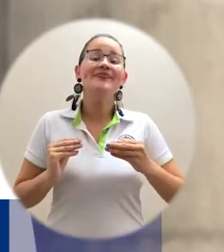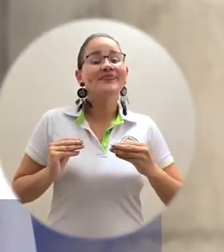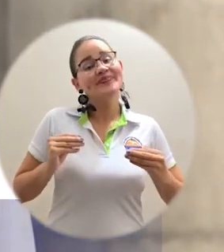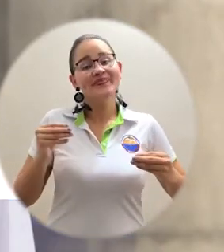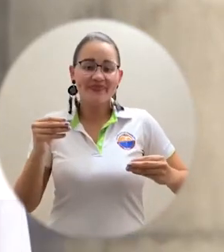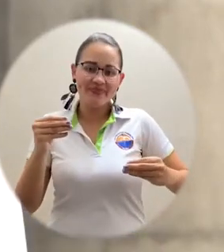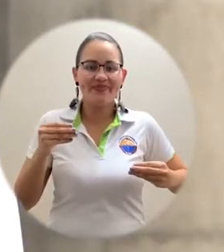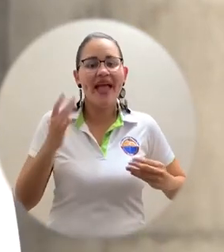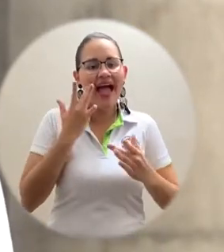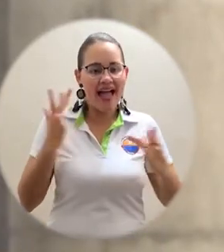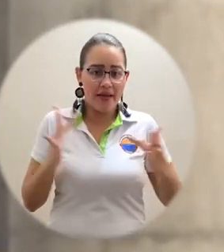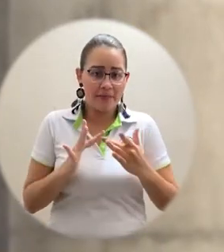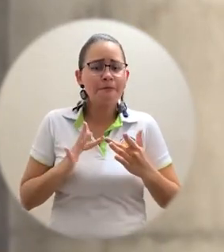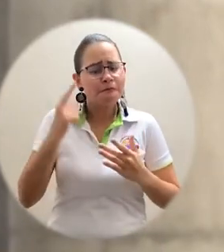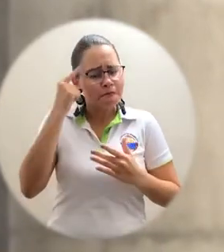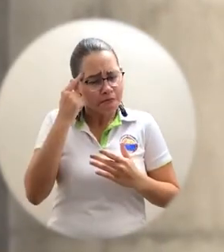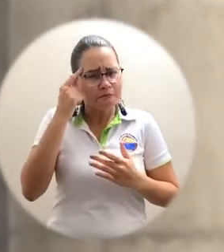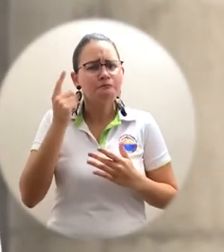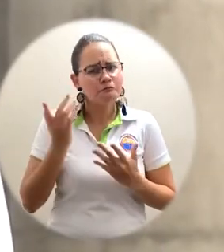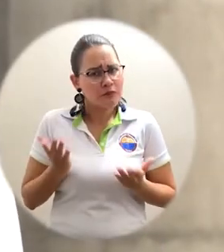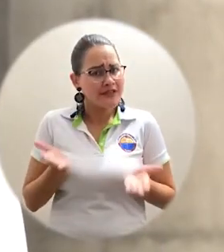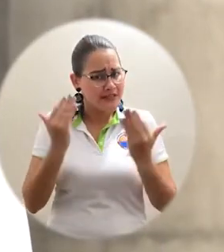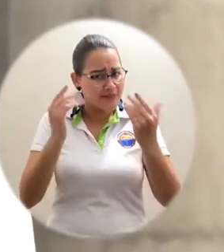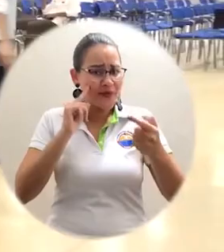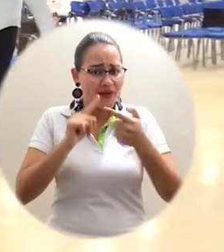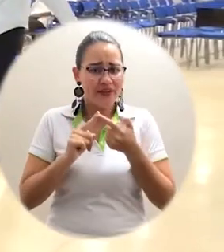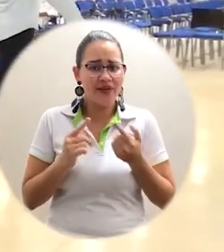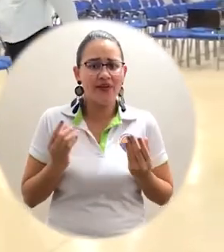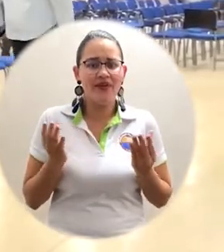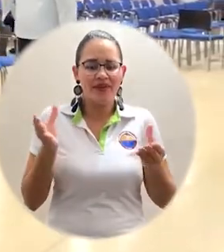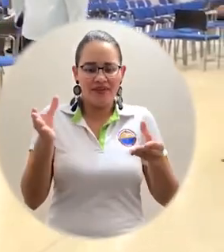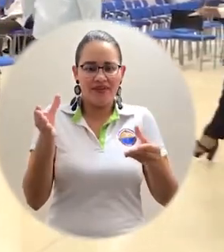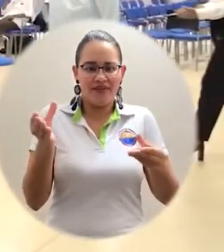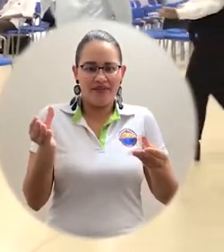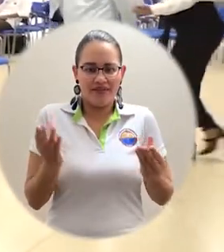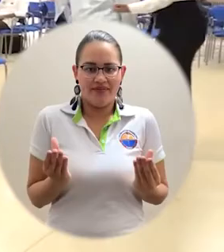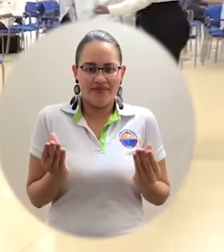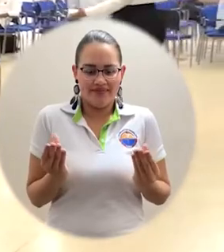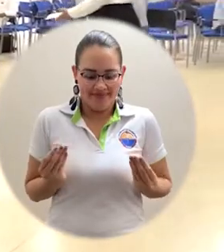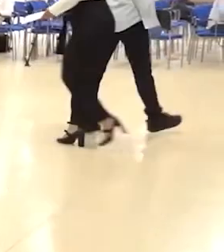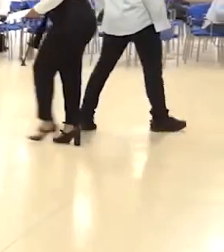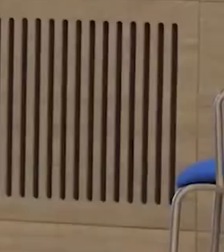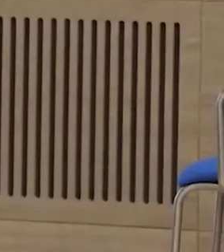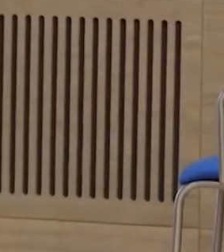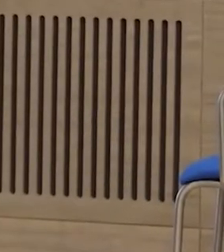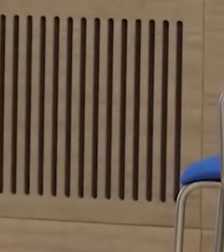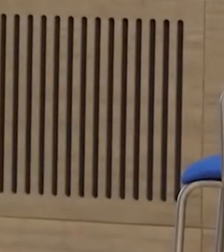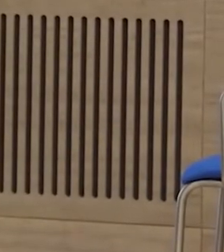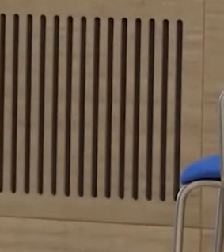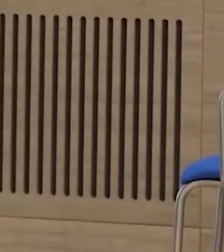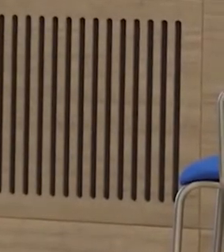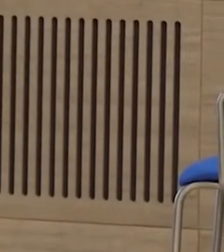pensamos en la manera más fácil que tenía el robot de recibir el diploma que es agarrarlo por la parte de abajo.